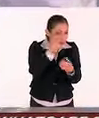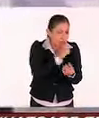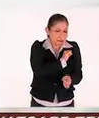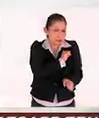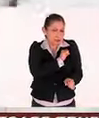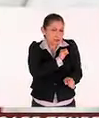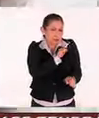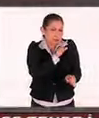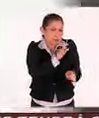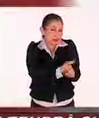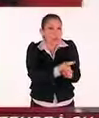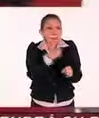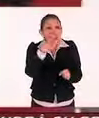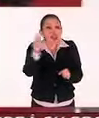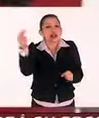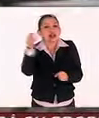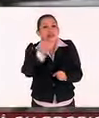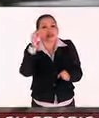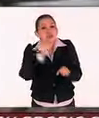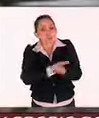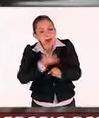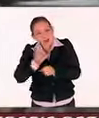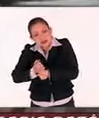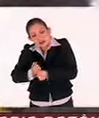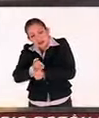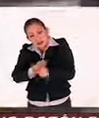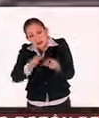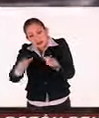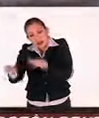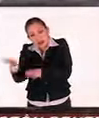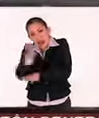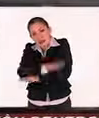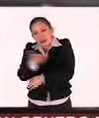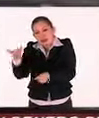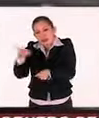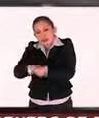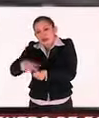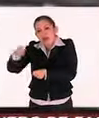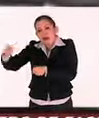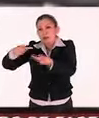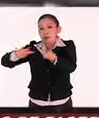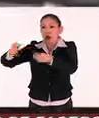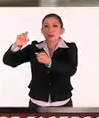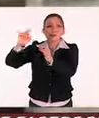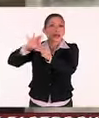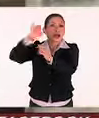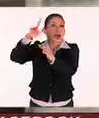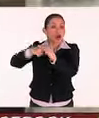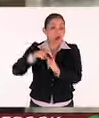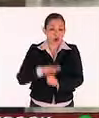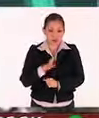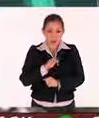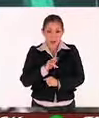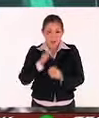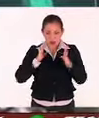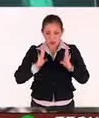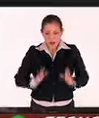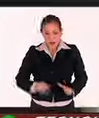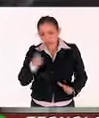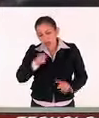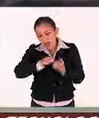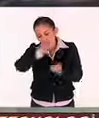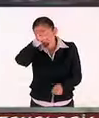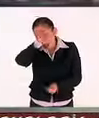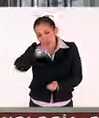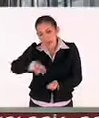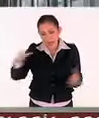especializados, pero hacía falta el estudio de la logística hospitalaria y de la biomecánica para completar todo